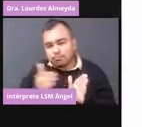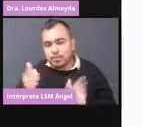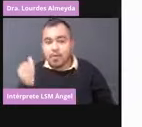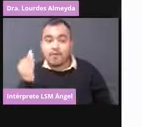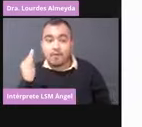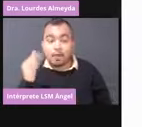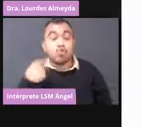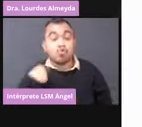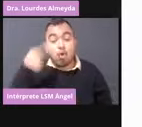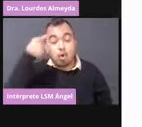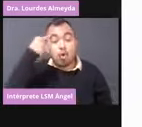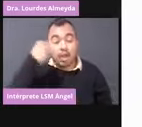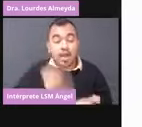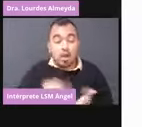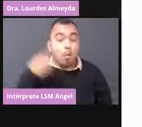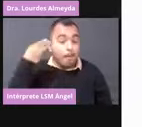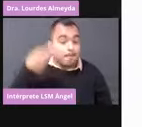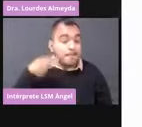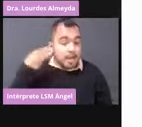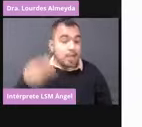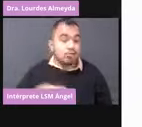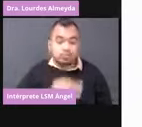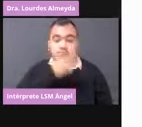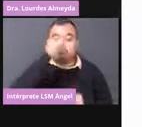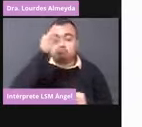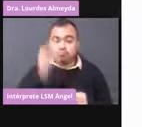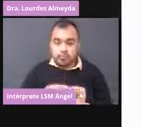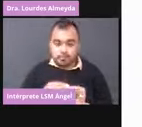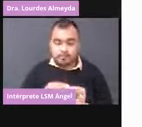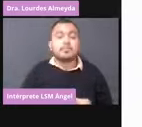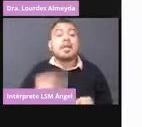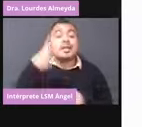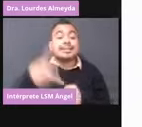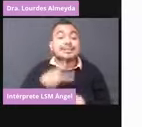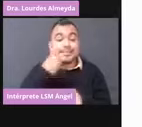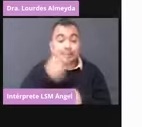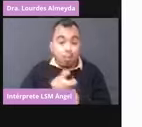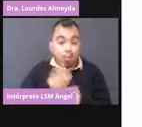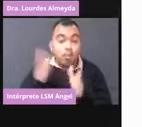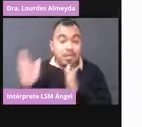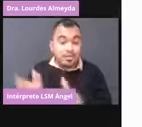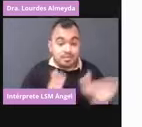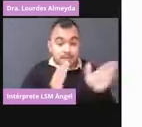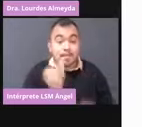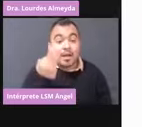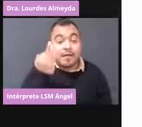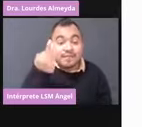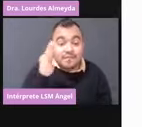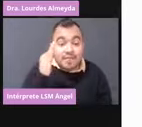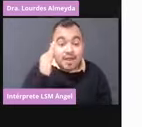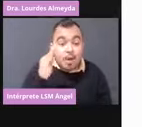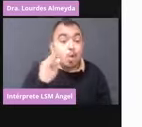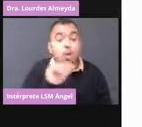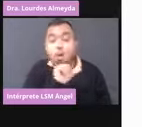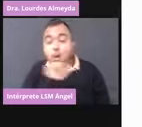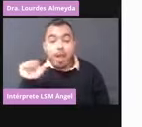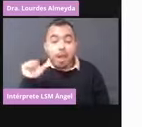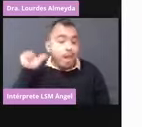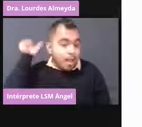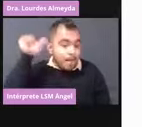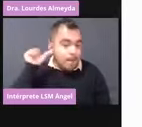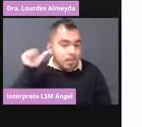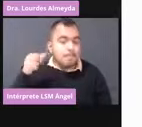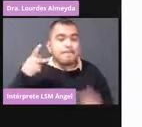terminar en marzo. La segunda etapa comienza de febrero a abril y es el personal de salud restante y las